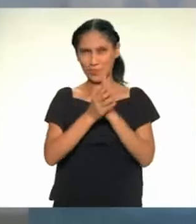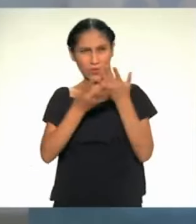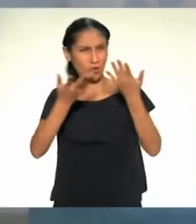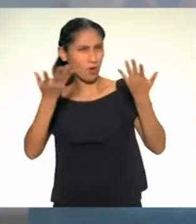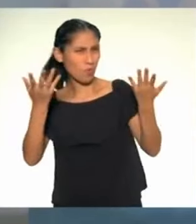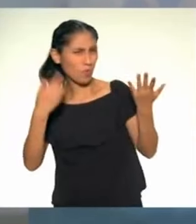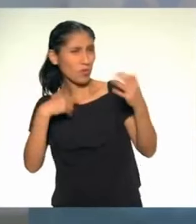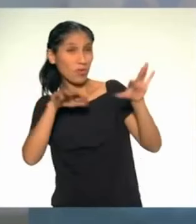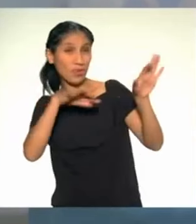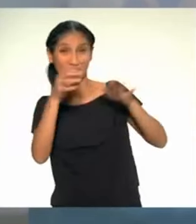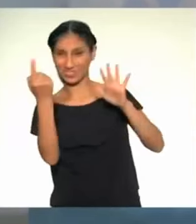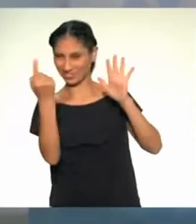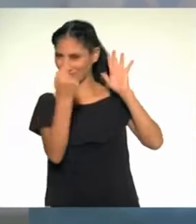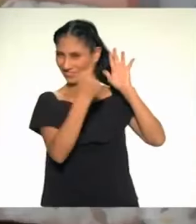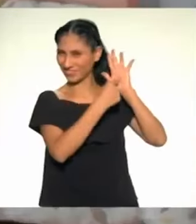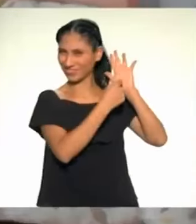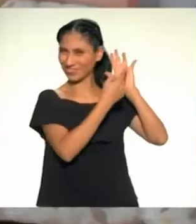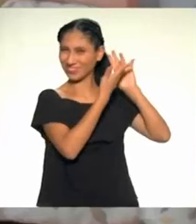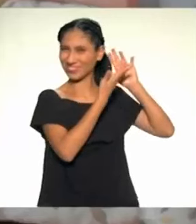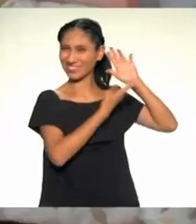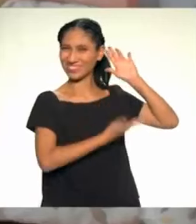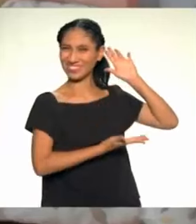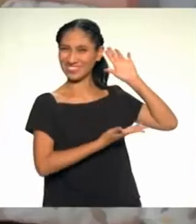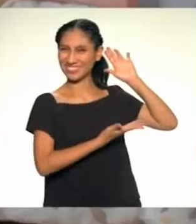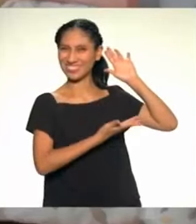¡Tarán!